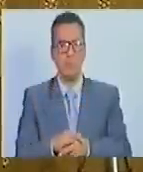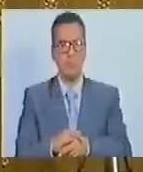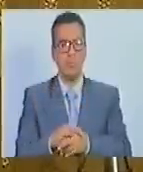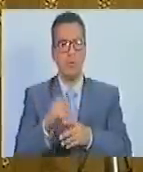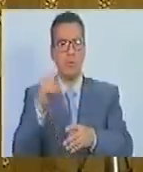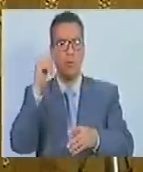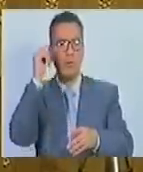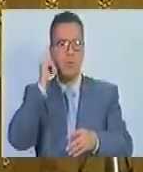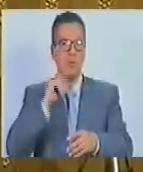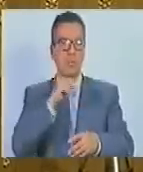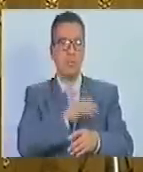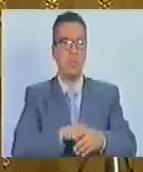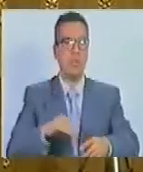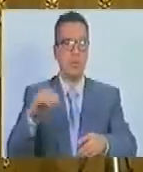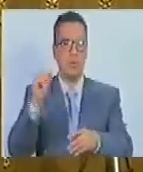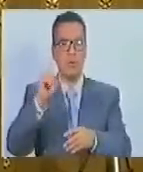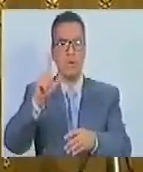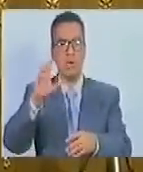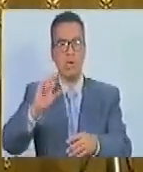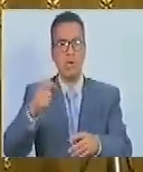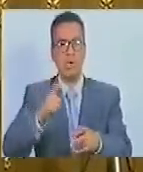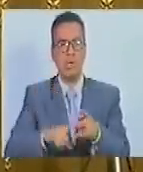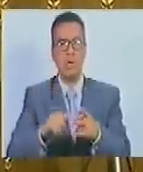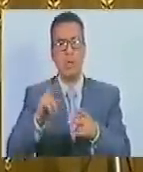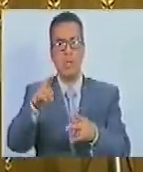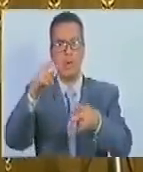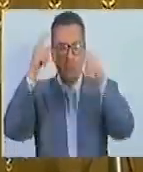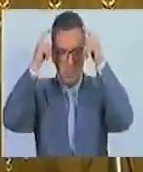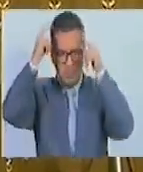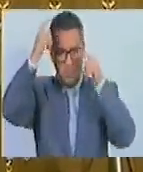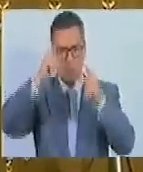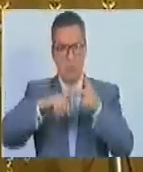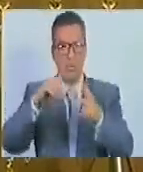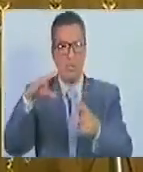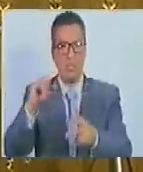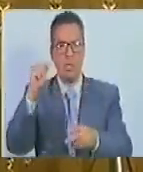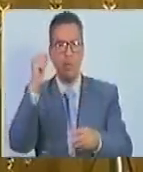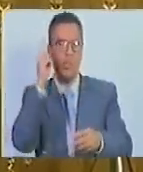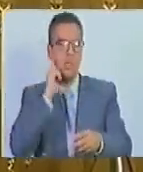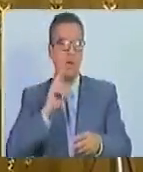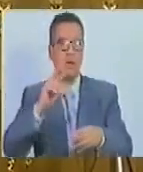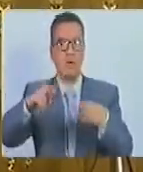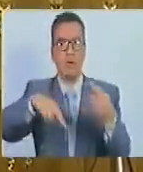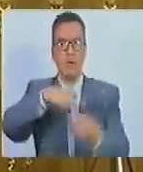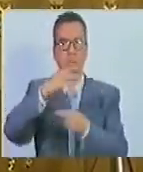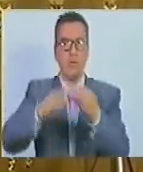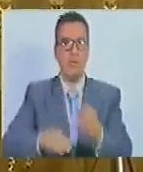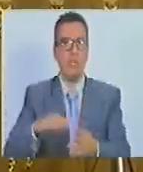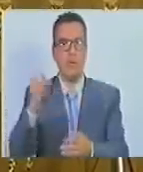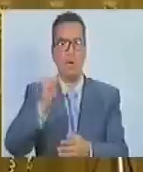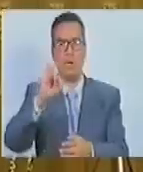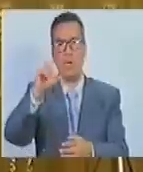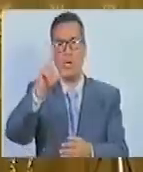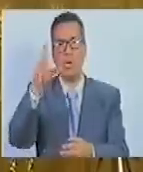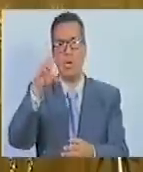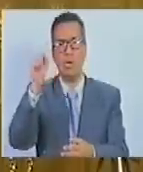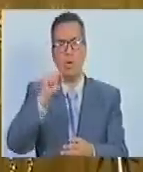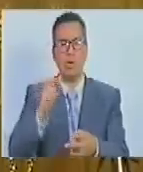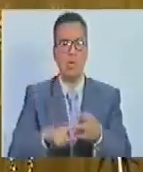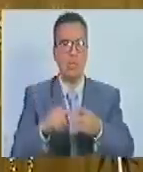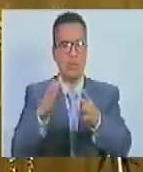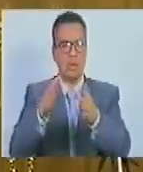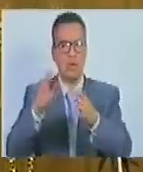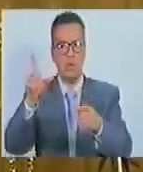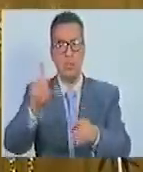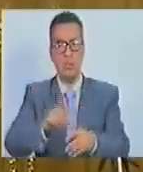socialista Zona Norte de Altagracia comuna Hugo Chávez comuna Bolivariana y Revolucionaria de la Cilsa comuna Altos